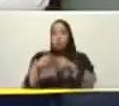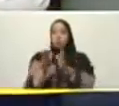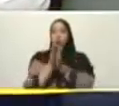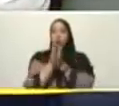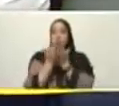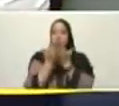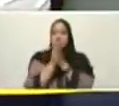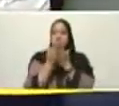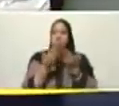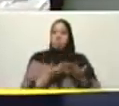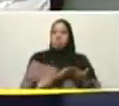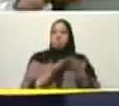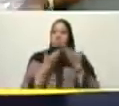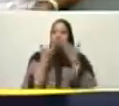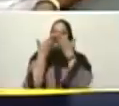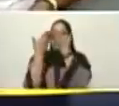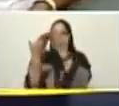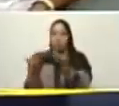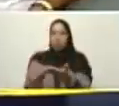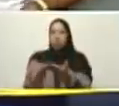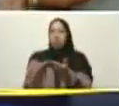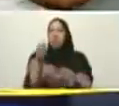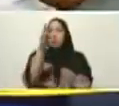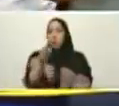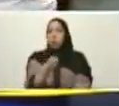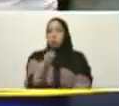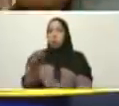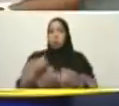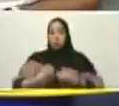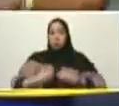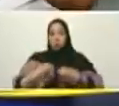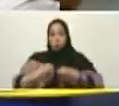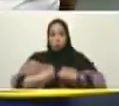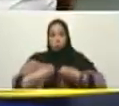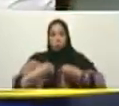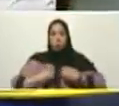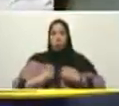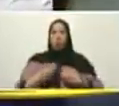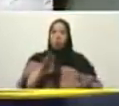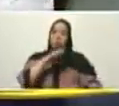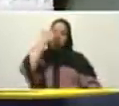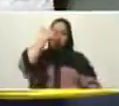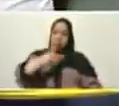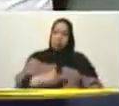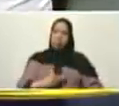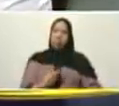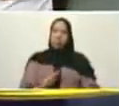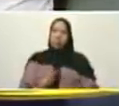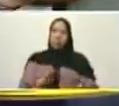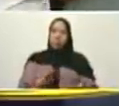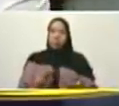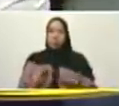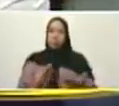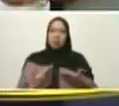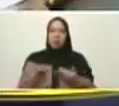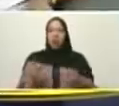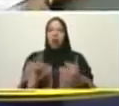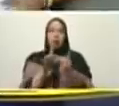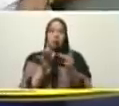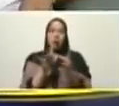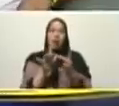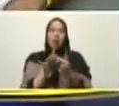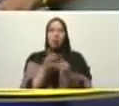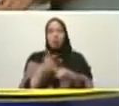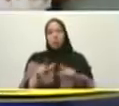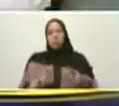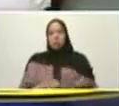que van a ser de gran bendición para su vida quería entregárselo así cara a cara pero no se lo voy a